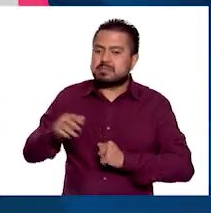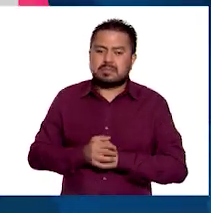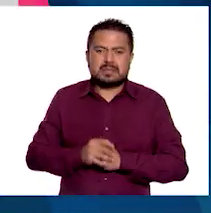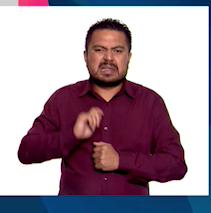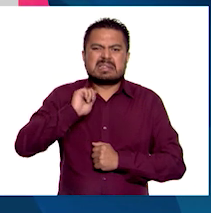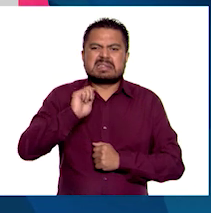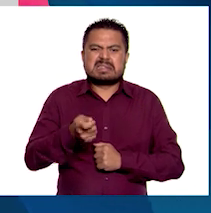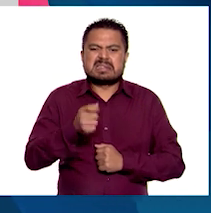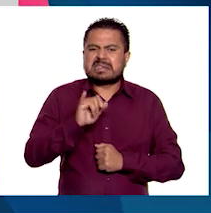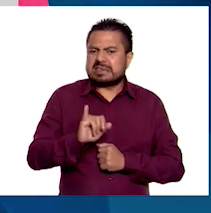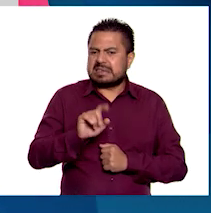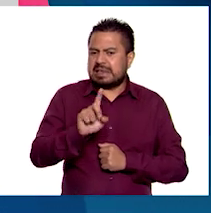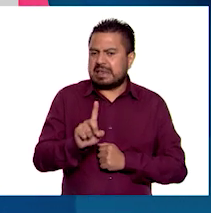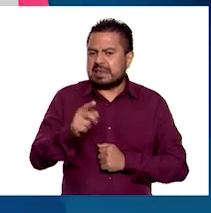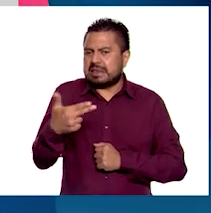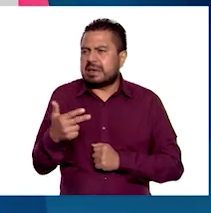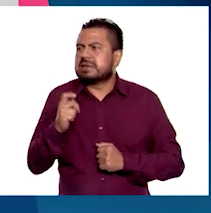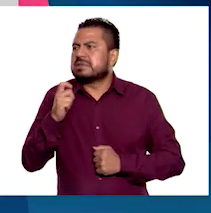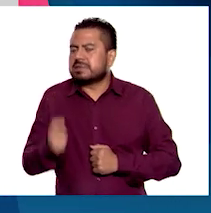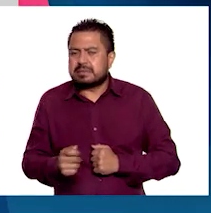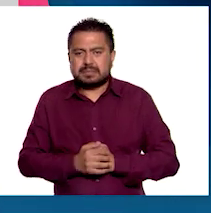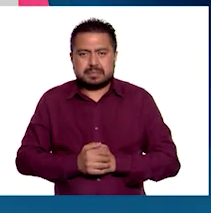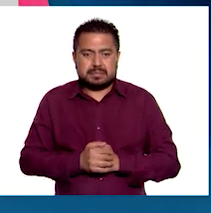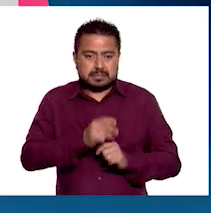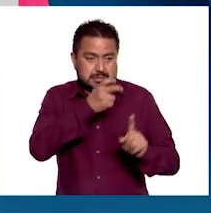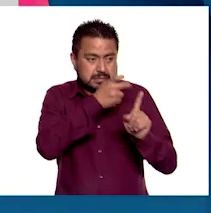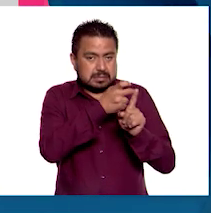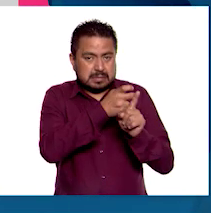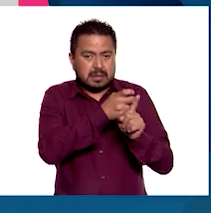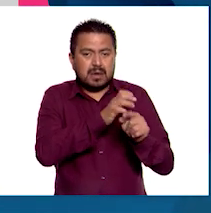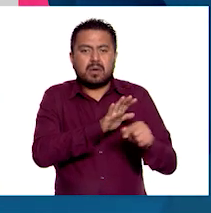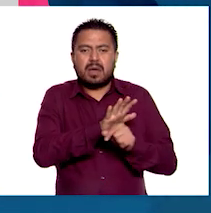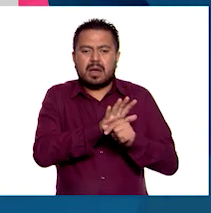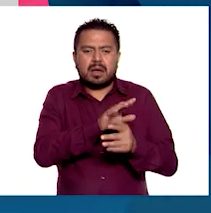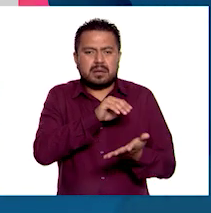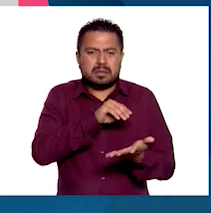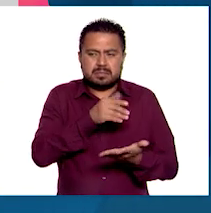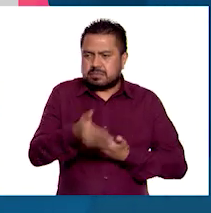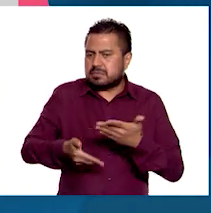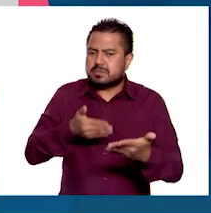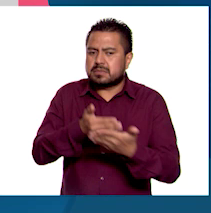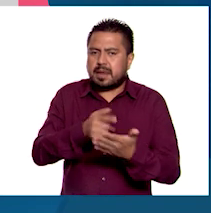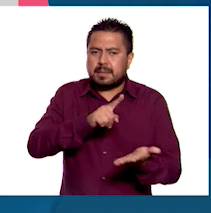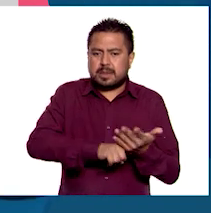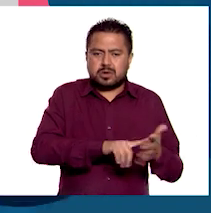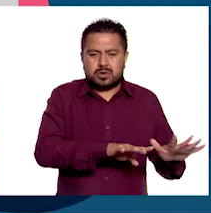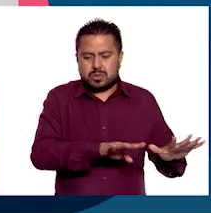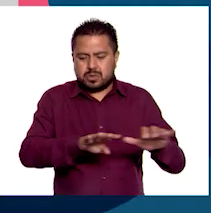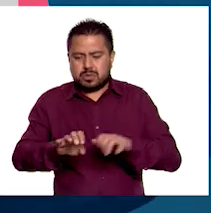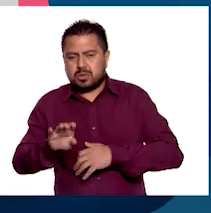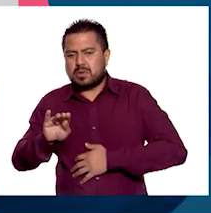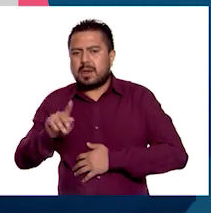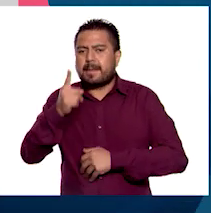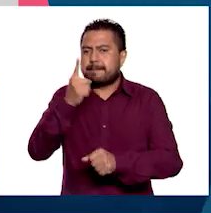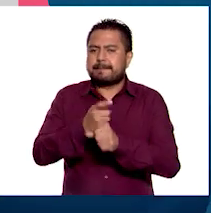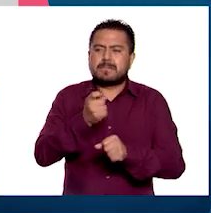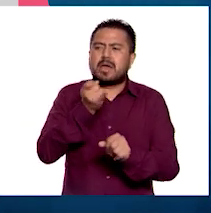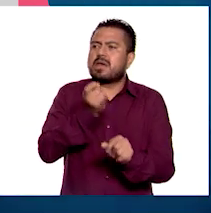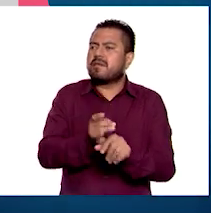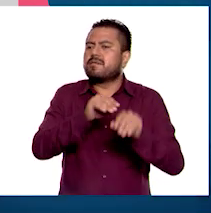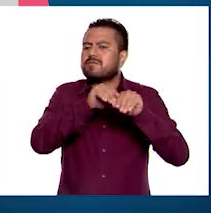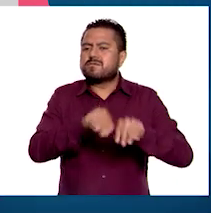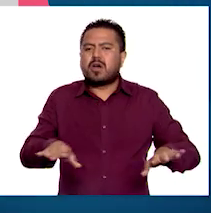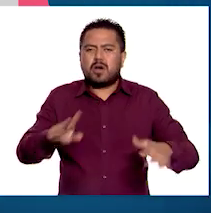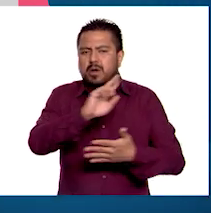es el Índice de Desarrollo Humano? Este instrumento se presentó en 1990, durante el primer informe